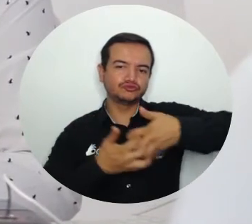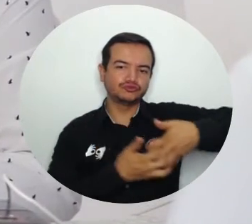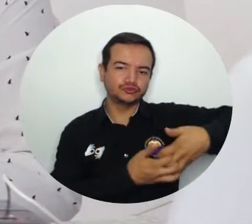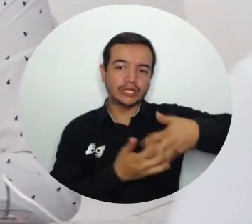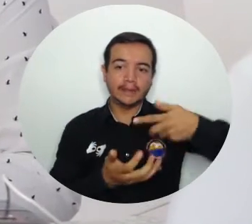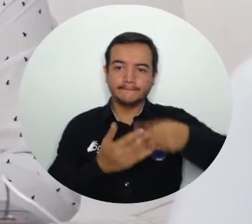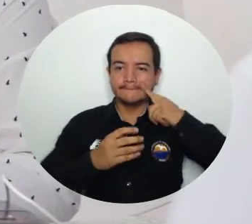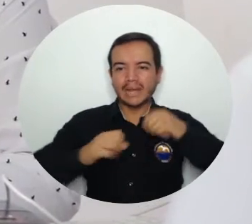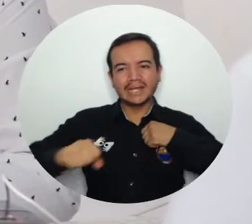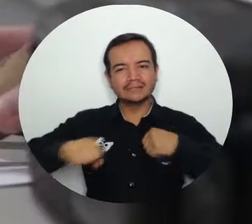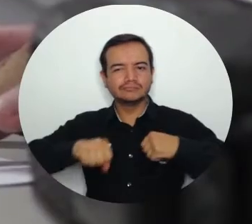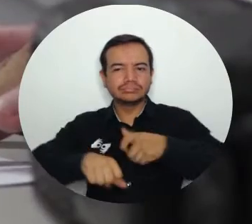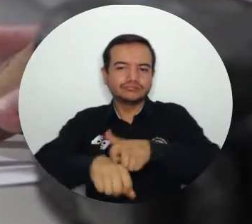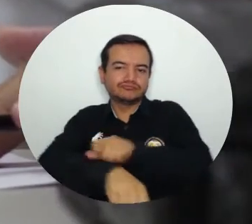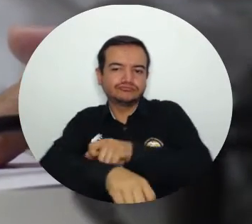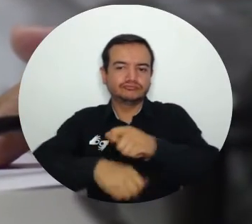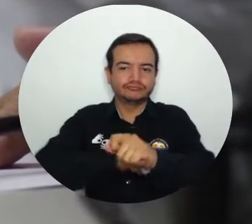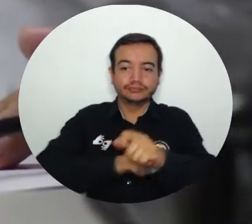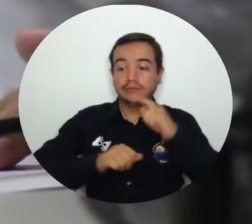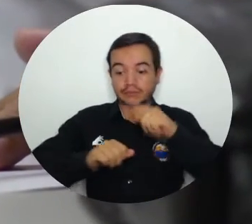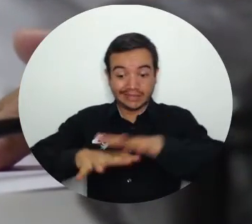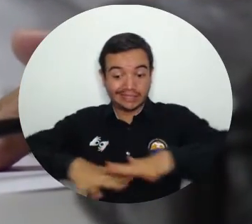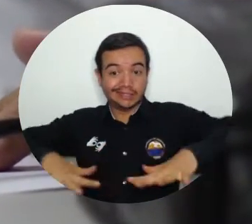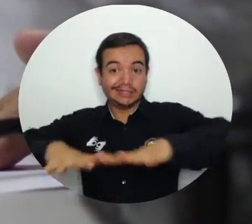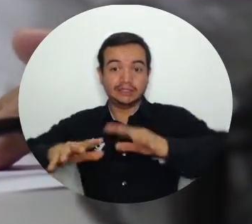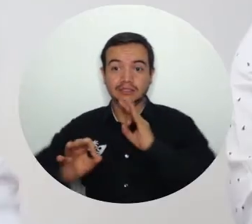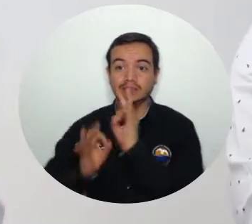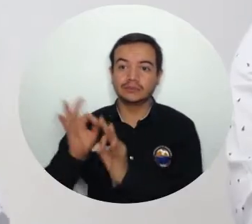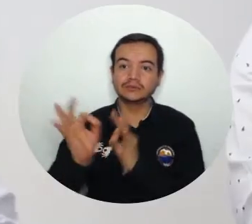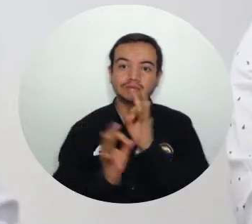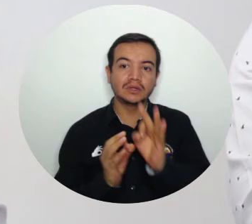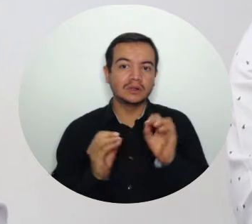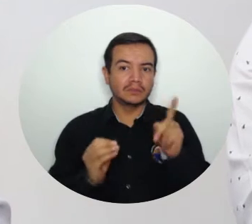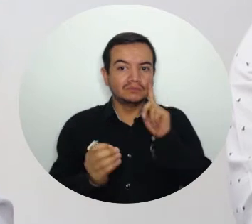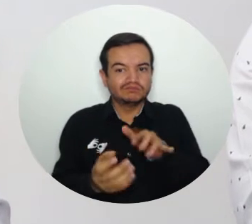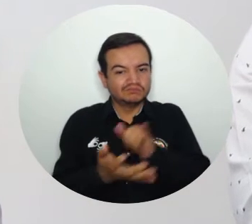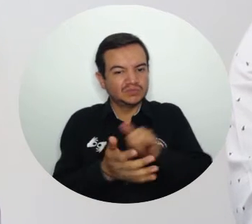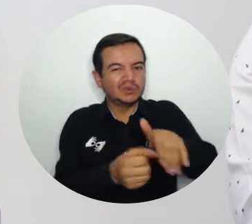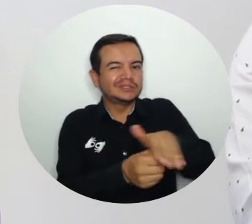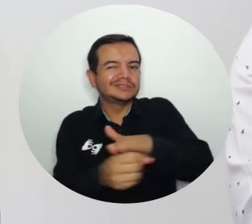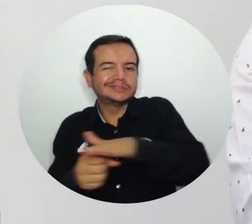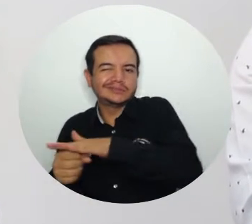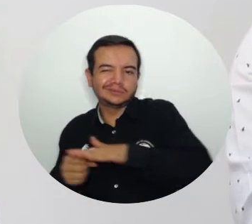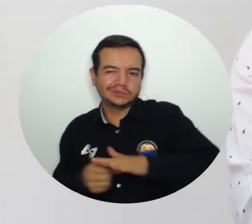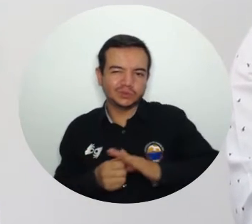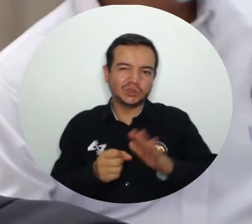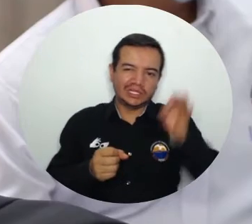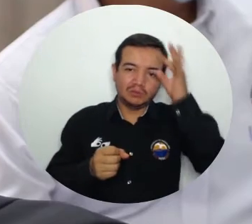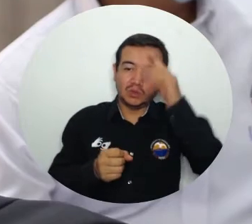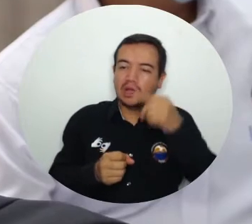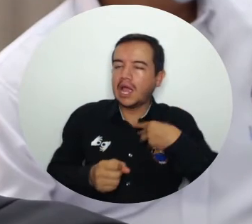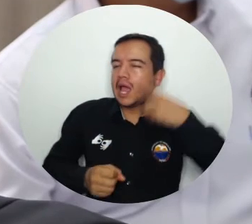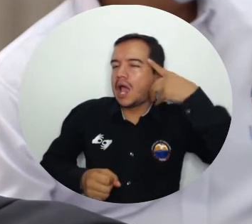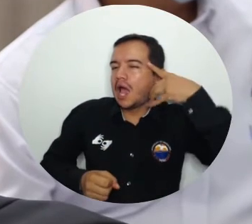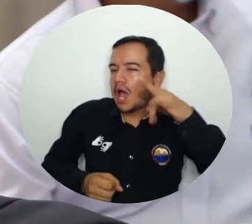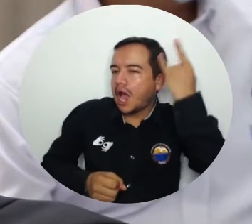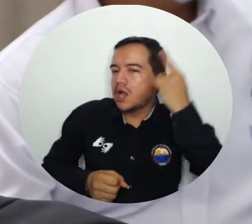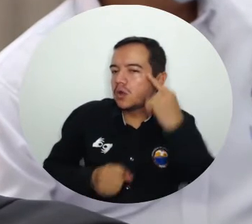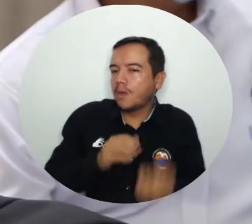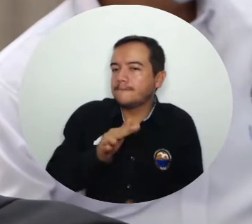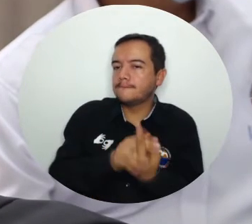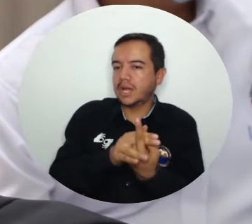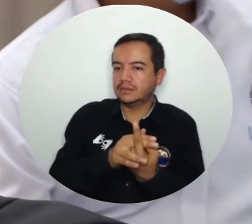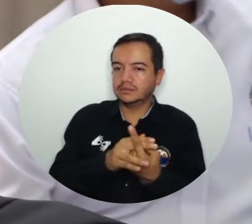que se van a empezar a realizar en este sector para de este modo hacer frente a distintos hechos que de pronto se pueden empezar a